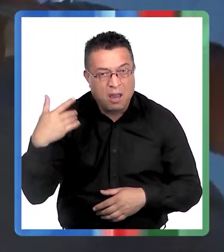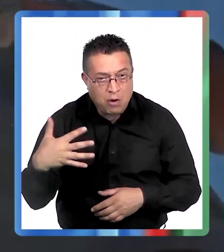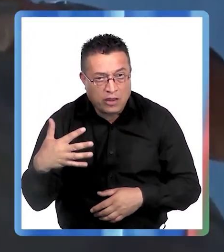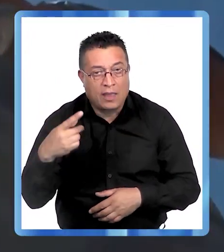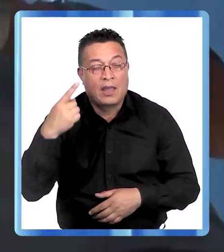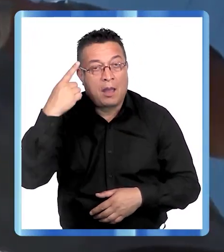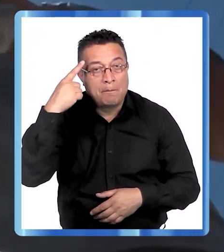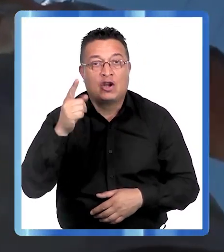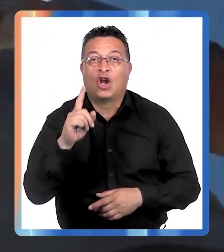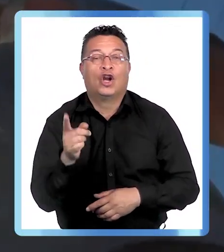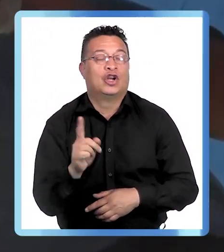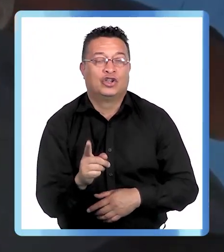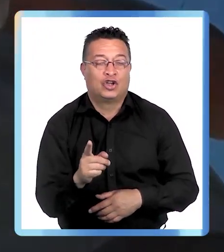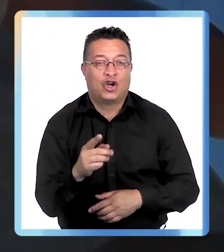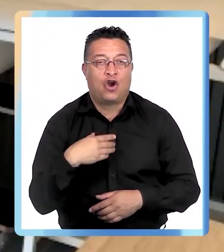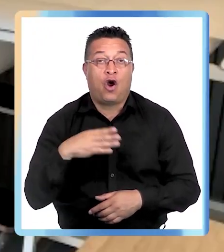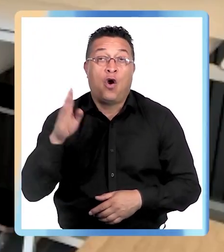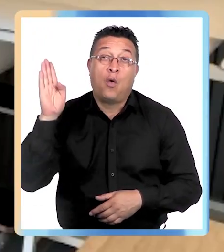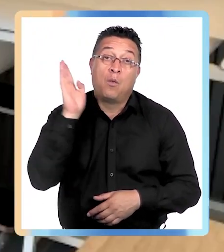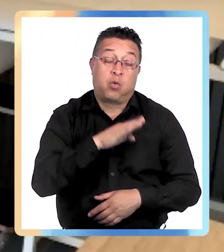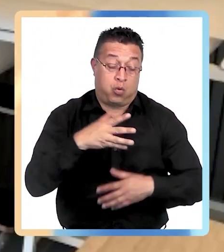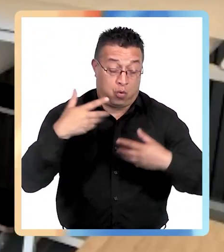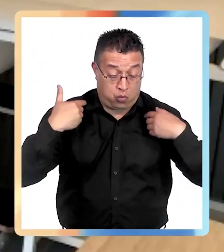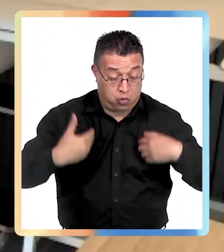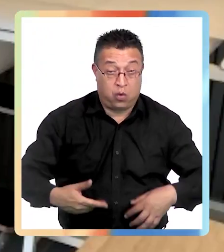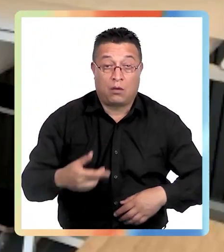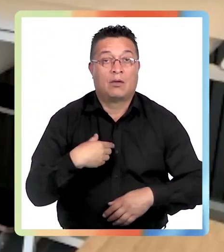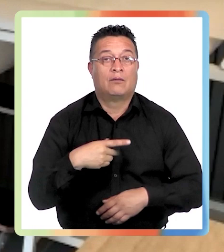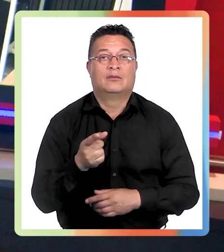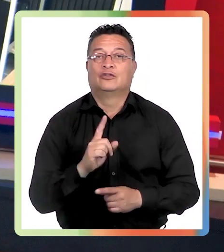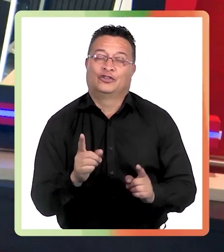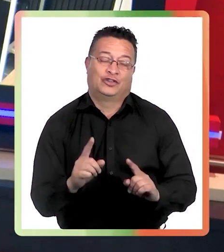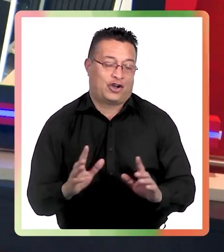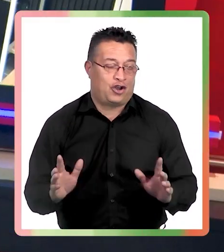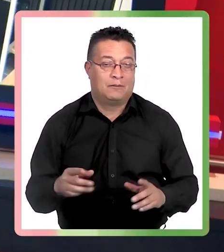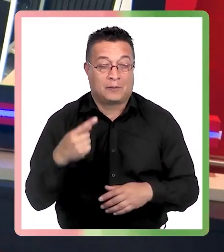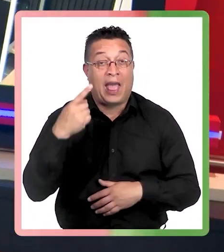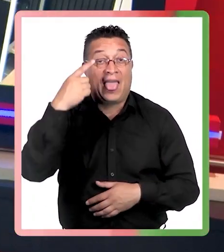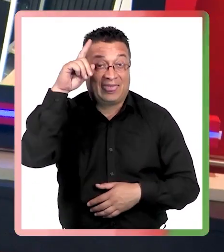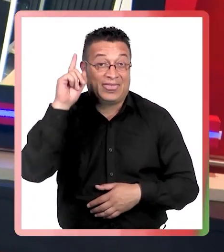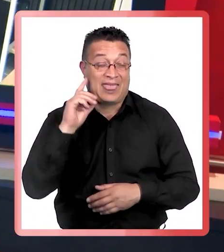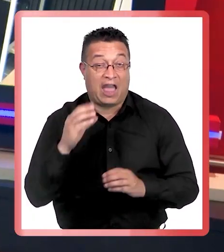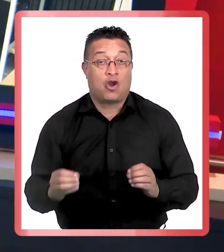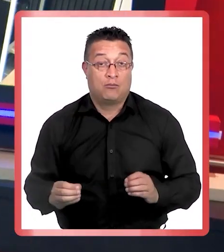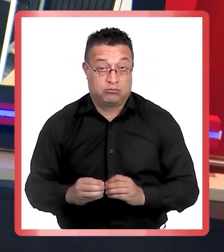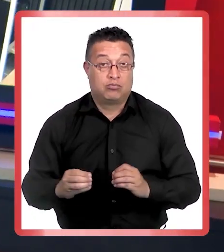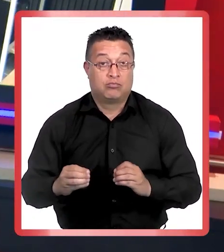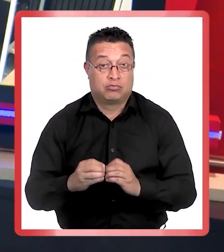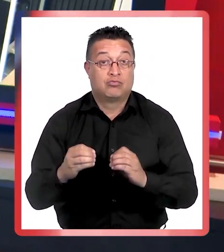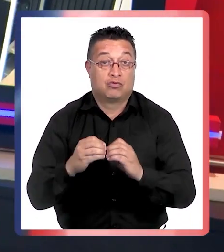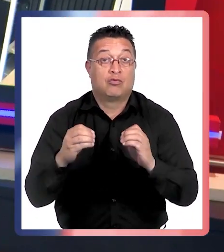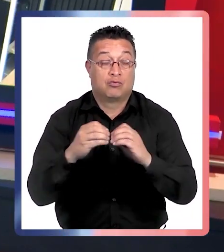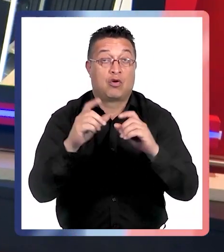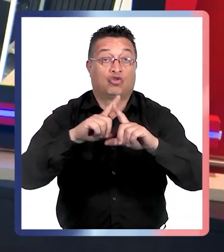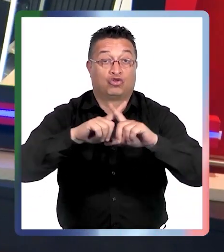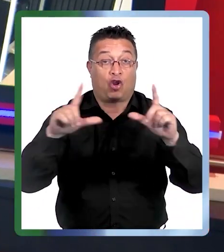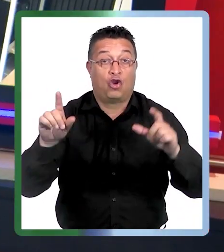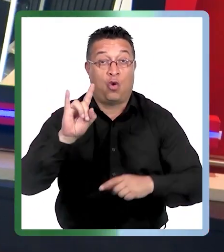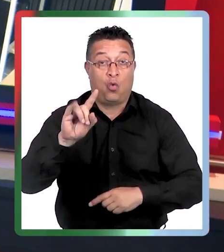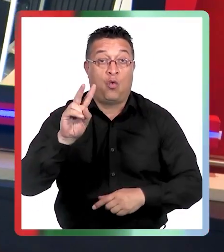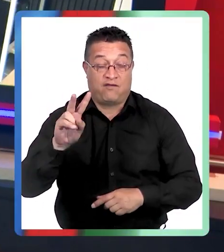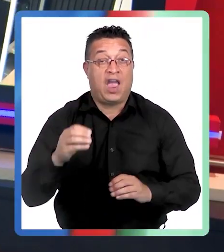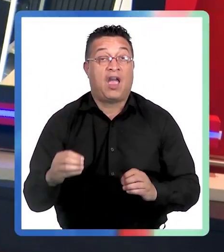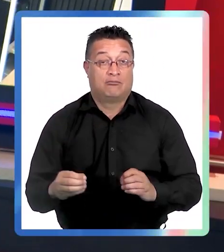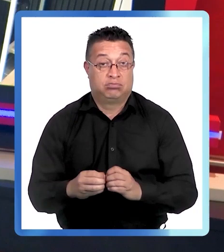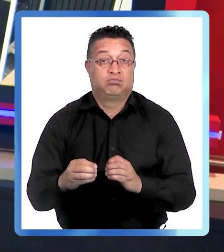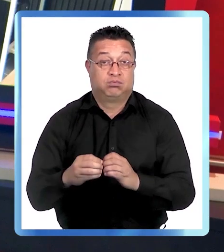En el fondo no es necesario tener un bronceado para producir vitamina D. El daño que va produciendo el sol o los rayos UV es